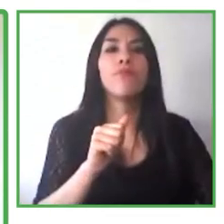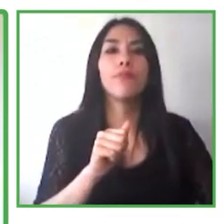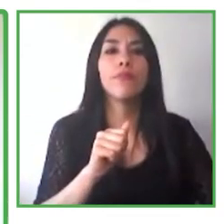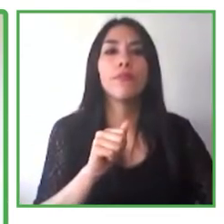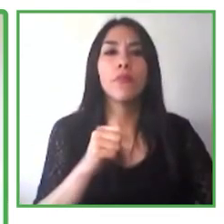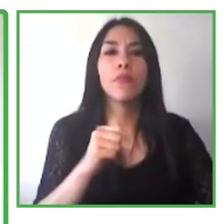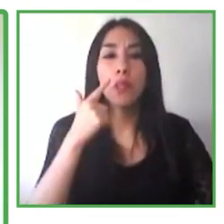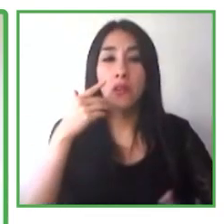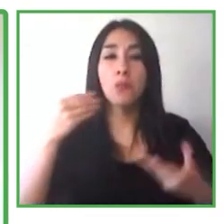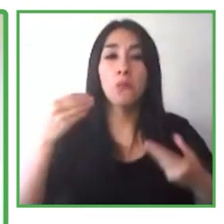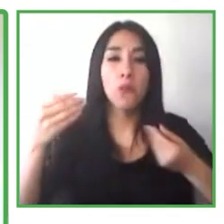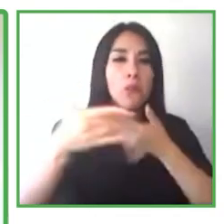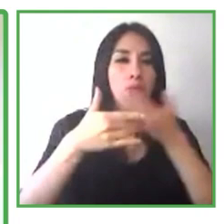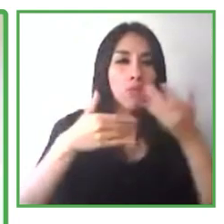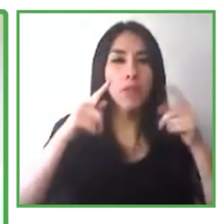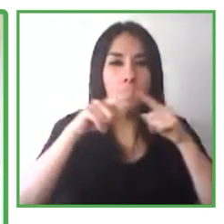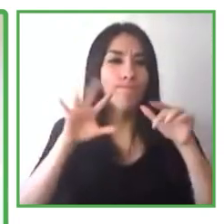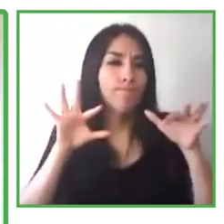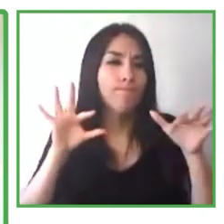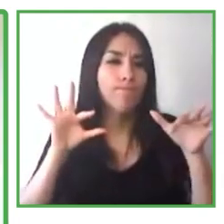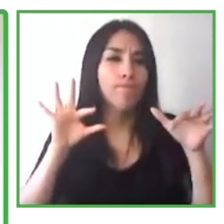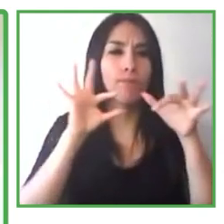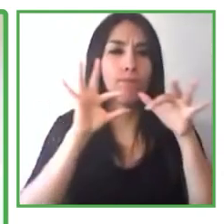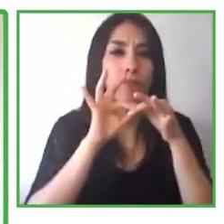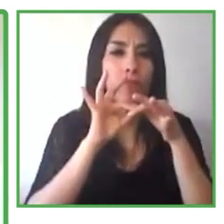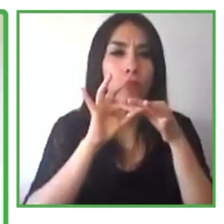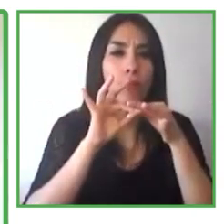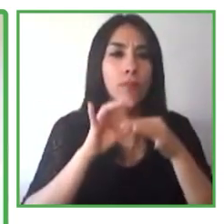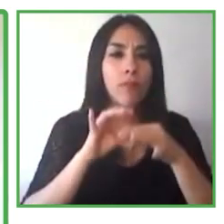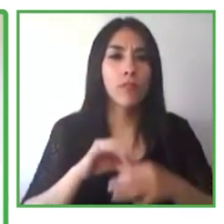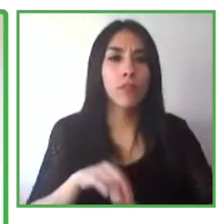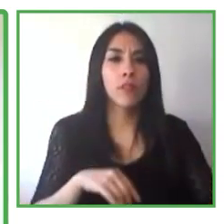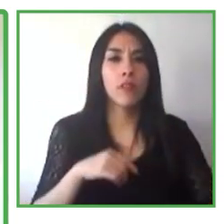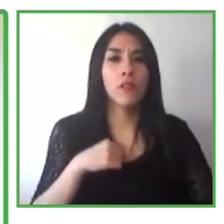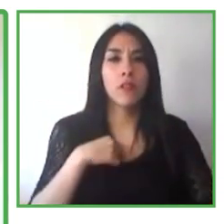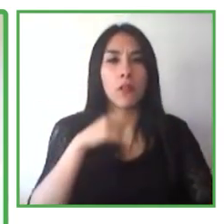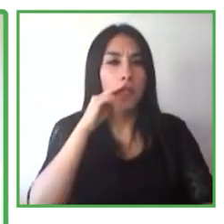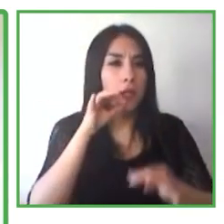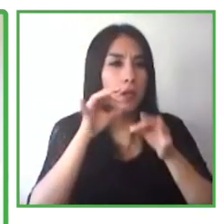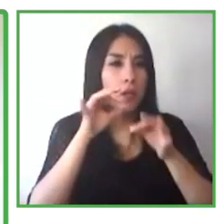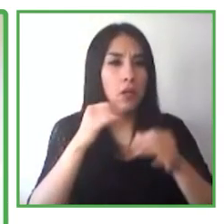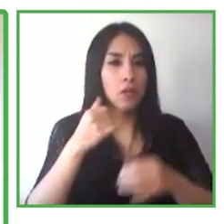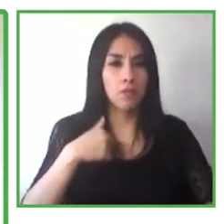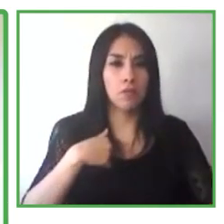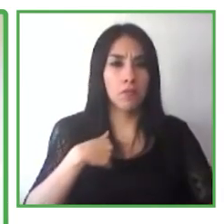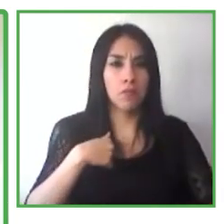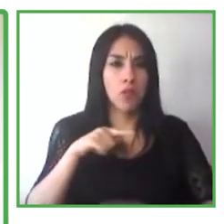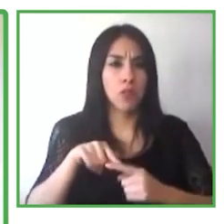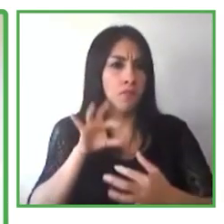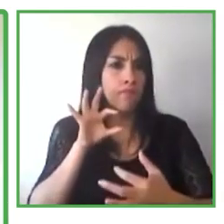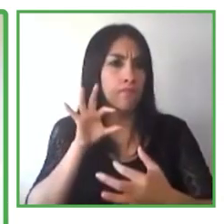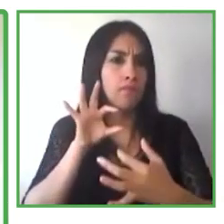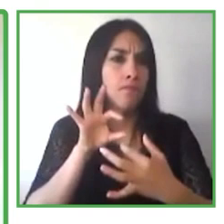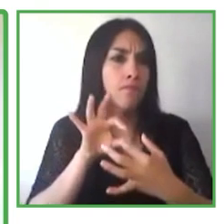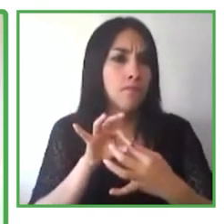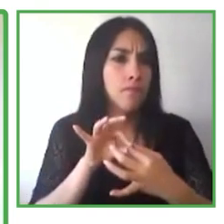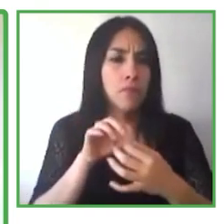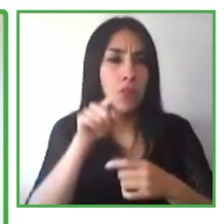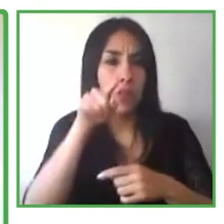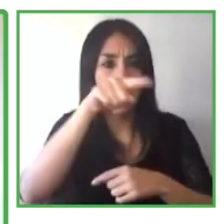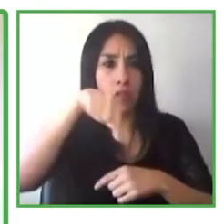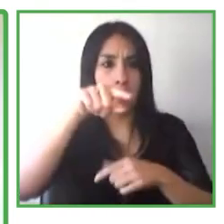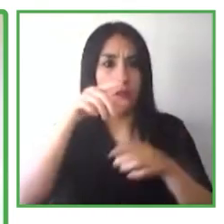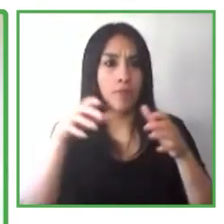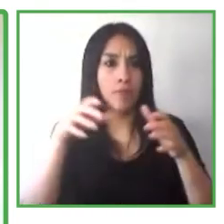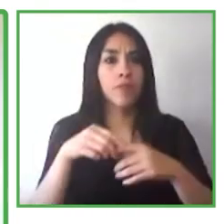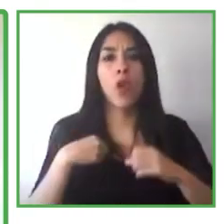nuevas cosas para personas con discapacidad. Ella me dijo que cuando ella habló con sus padres, les dijo que apagarán todas las luces para poder realmente